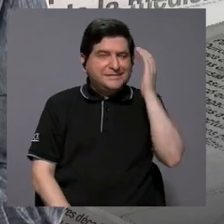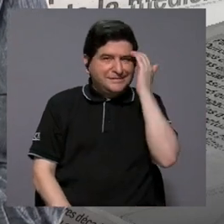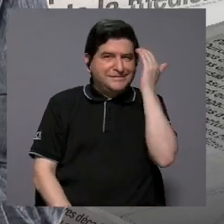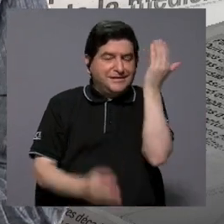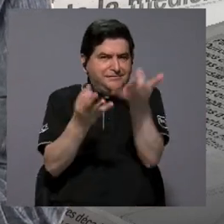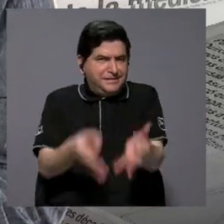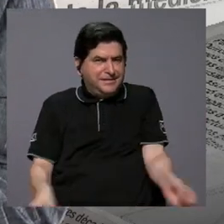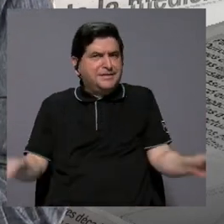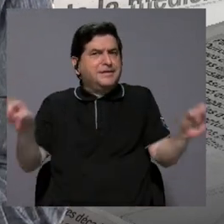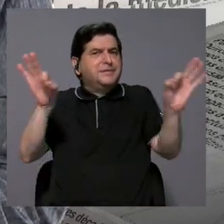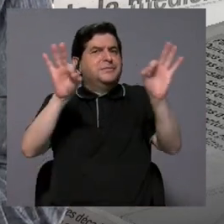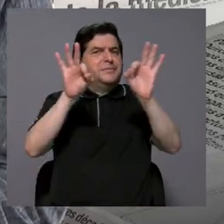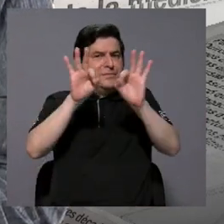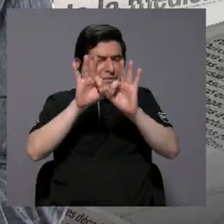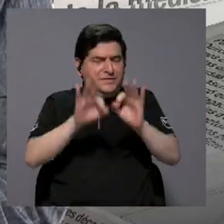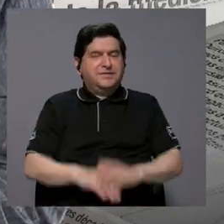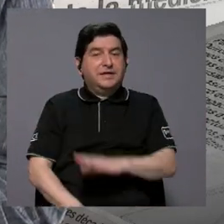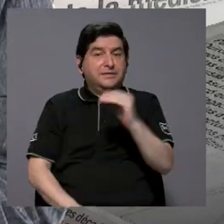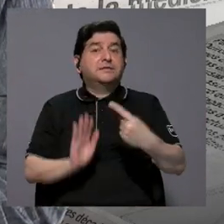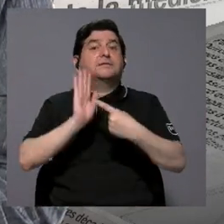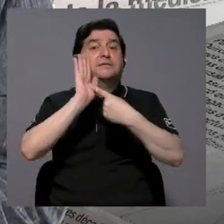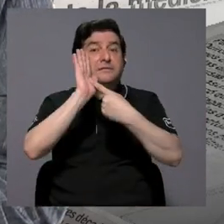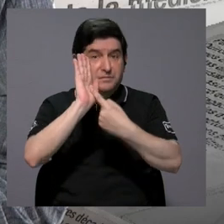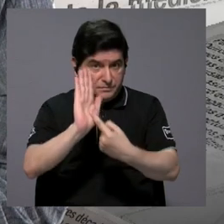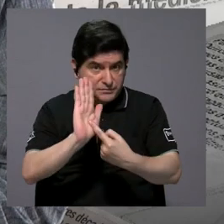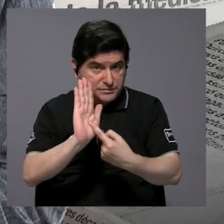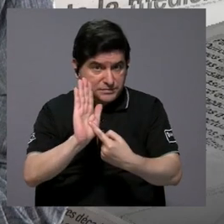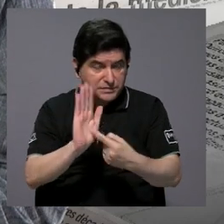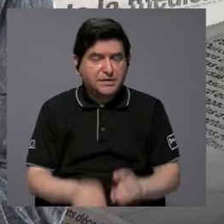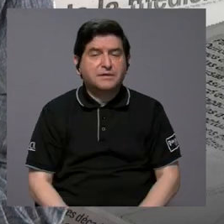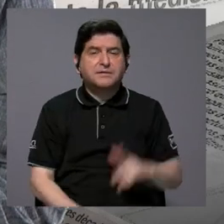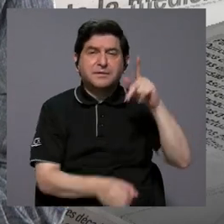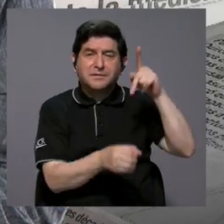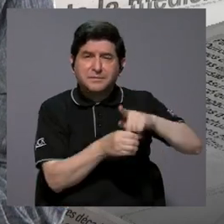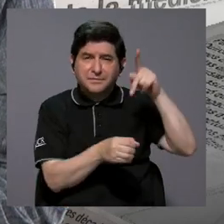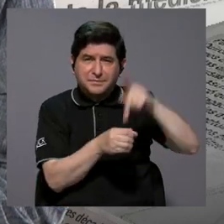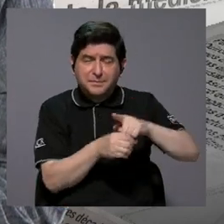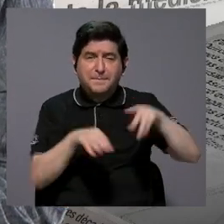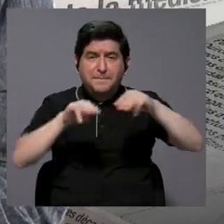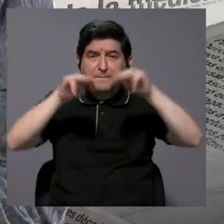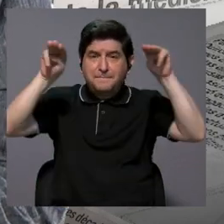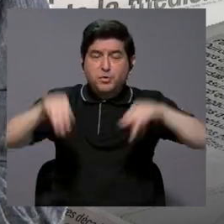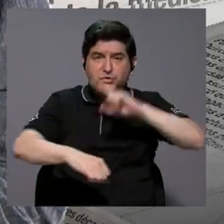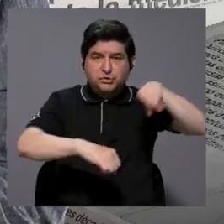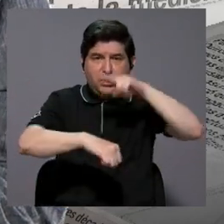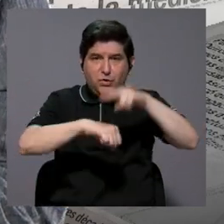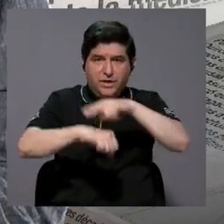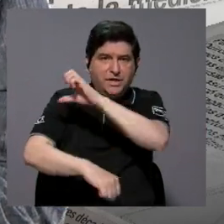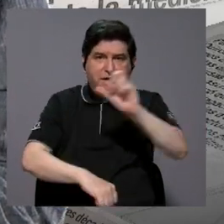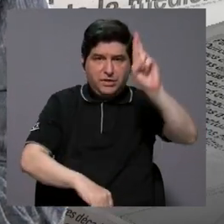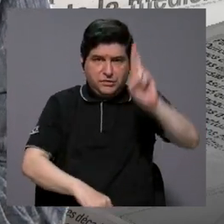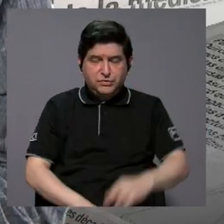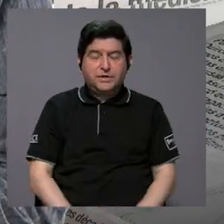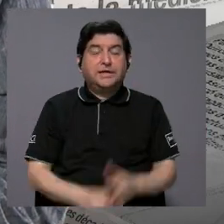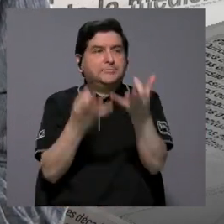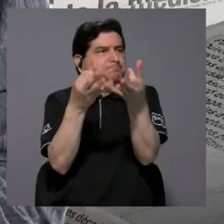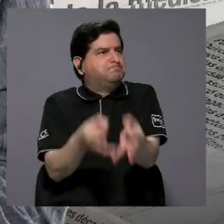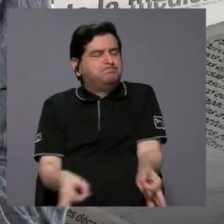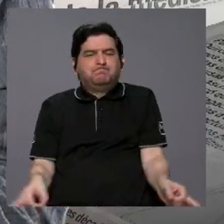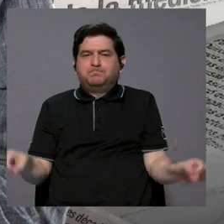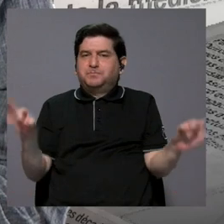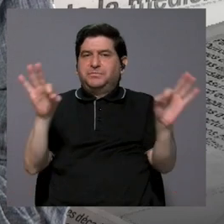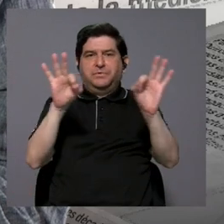importancia de señalar que la participación del Museo Nacional de Costa Rica ha sido crucial